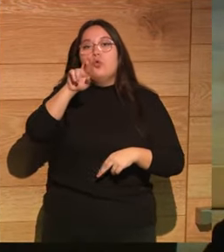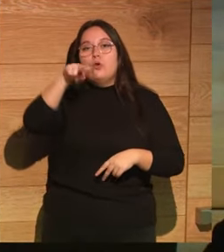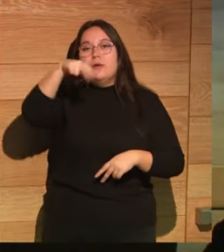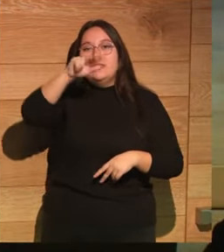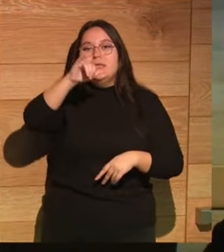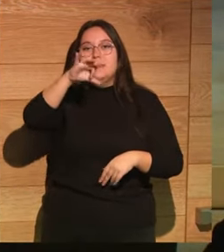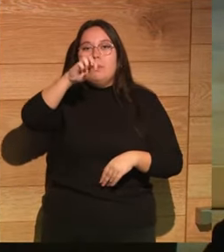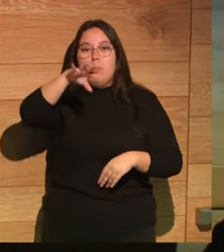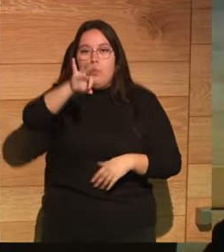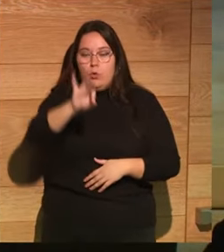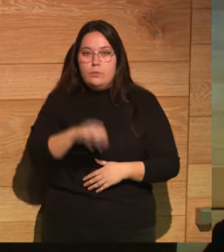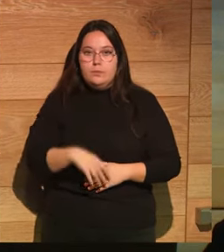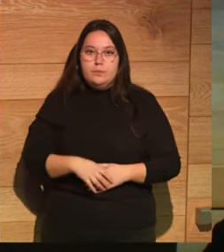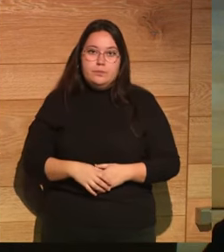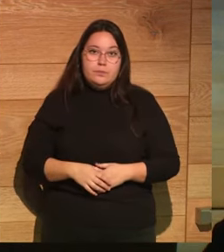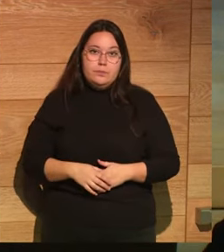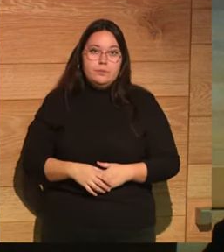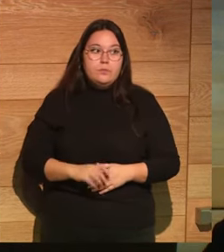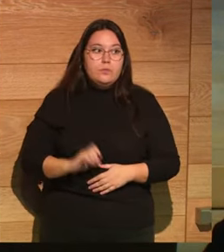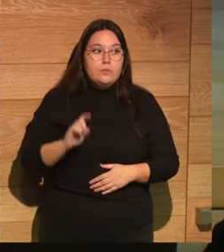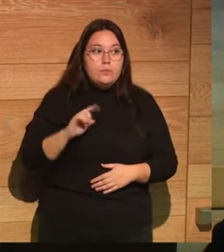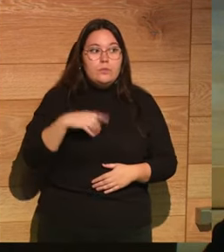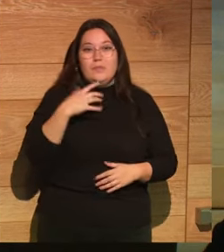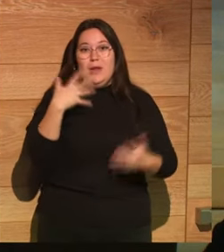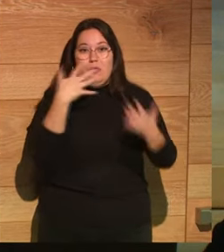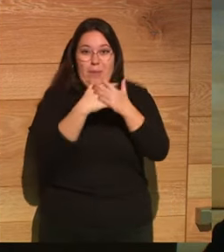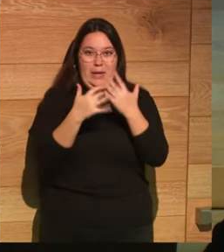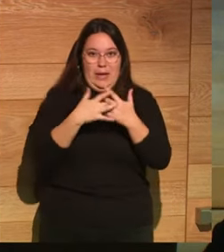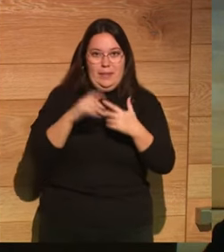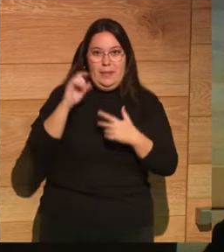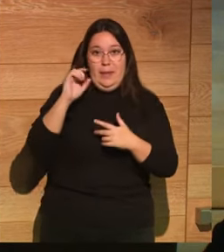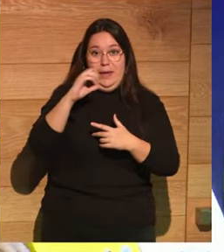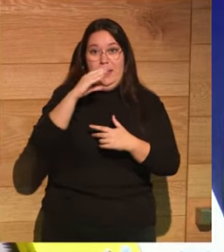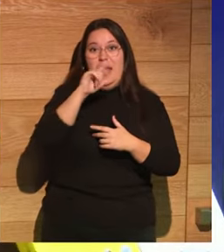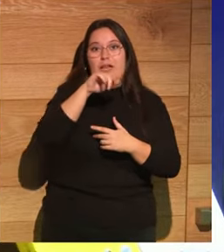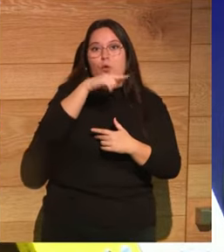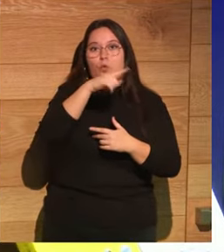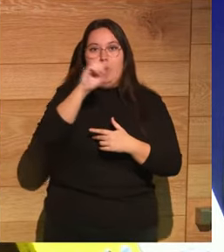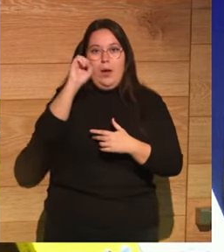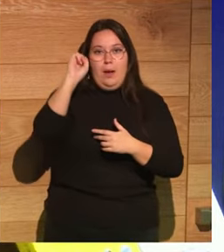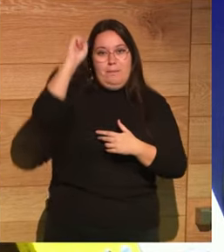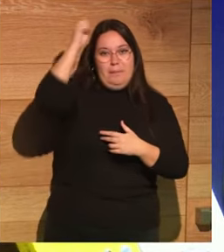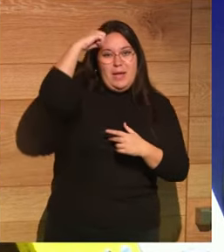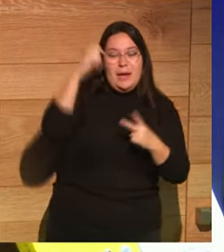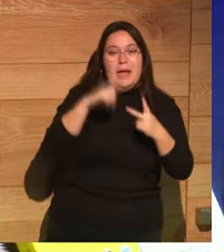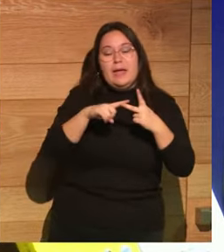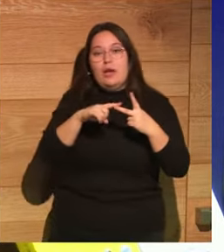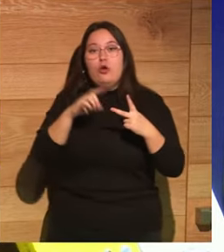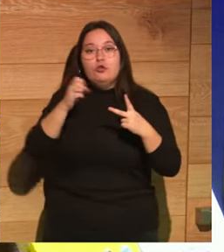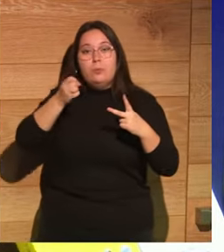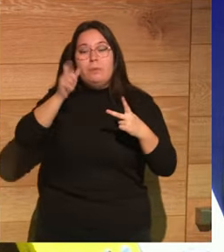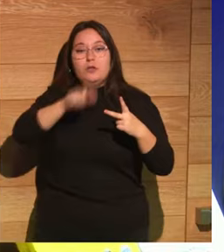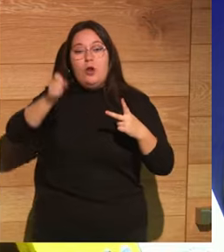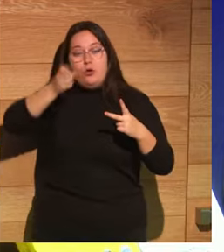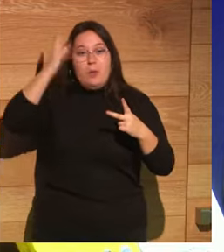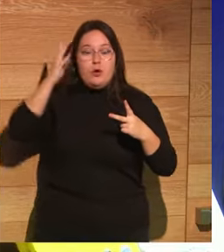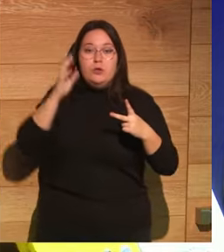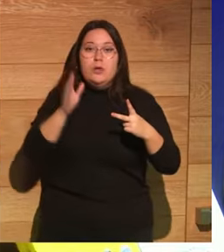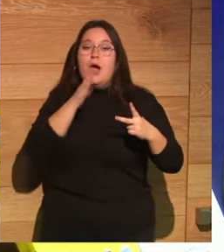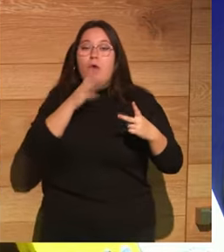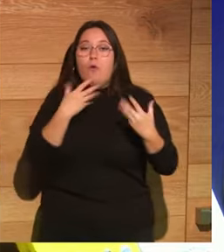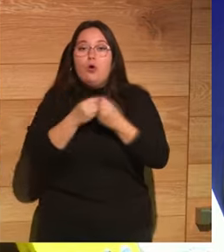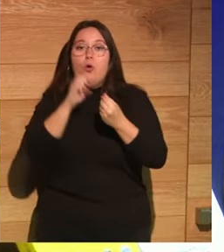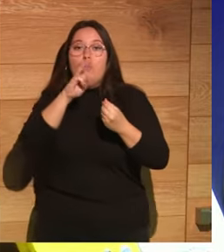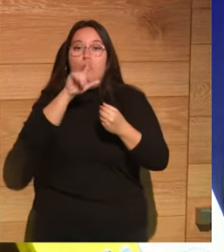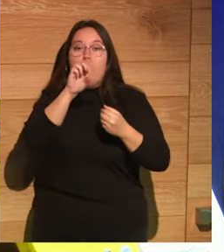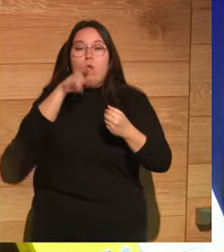el Saturnismo mezclaba un golpe que se dio en la cabeza Calígula con que los romanos bebían agua con plomo y estaban envenenados de metales pesados